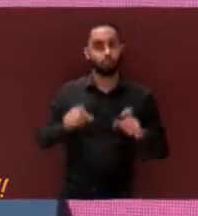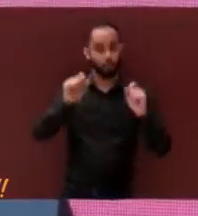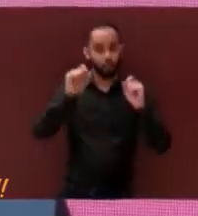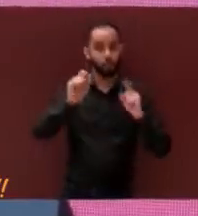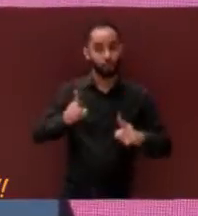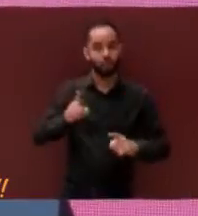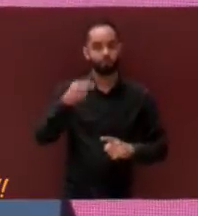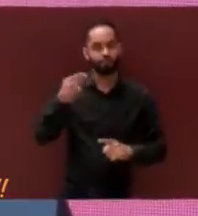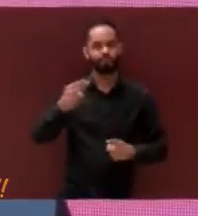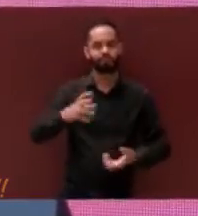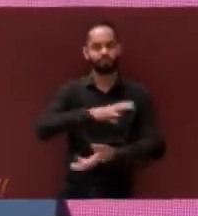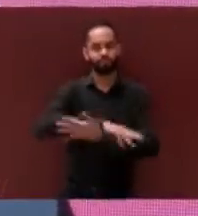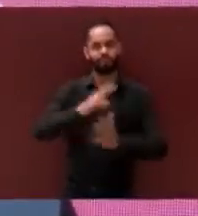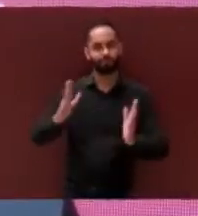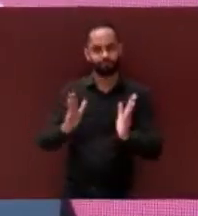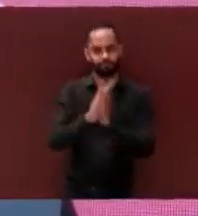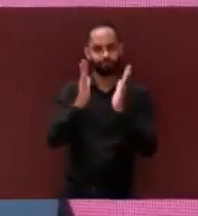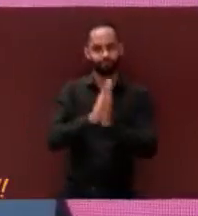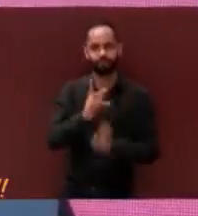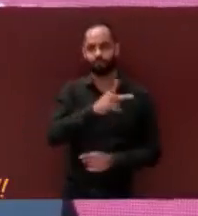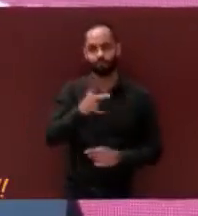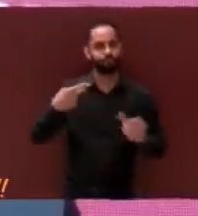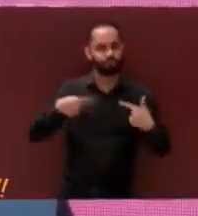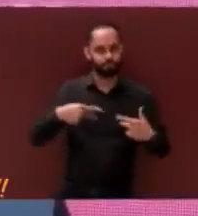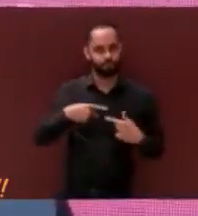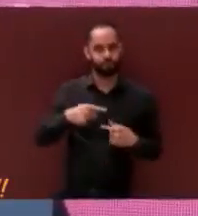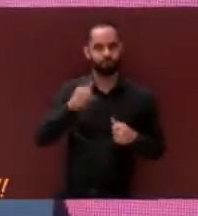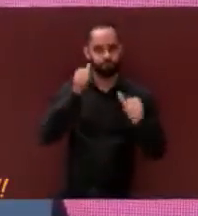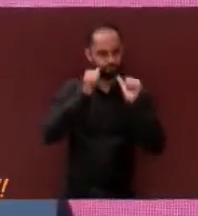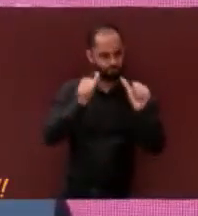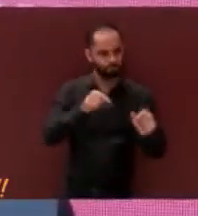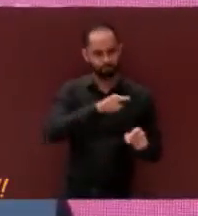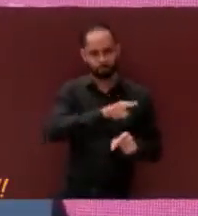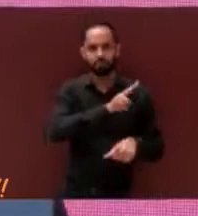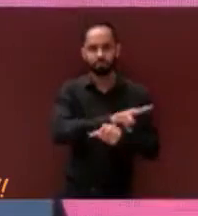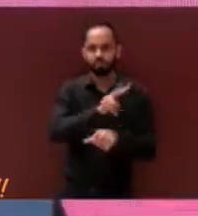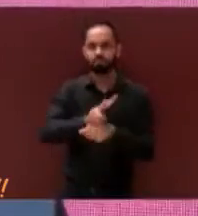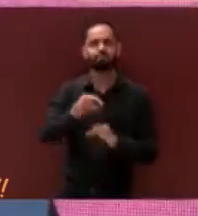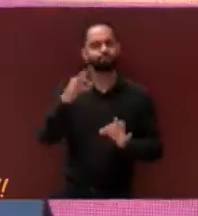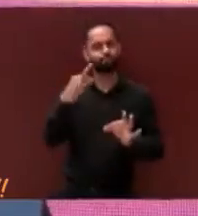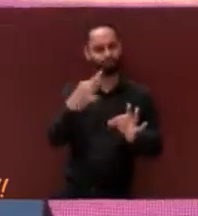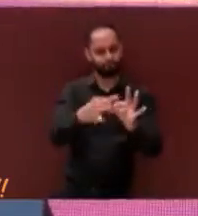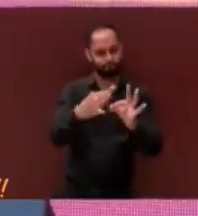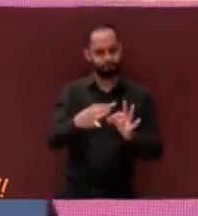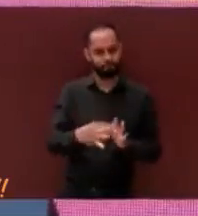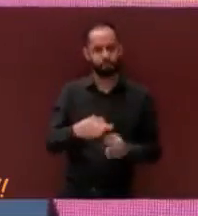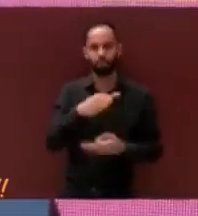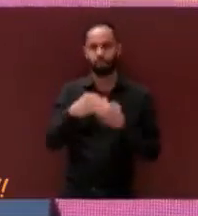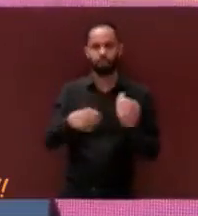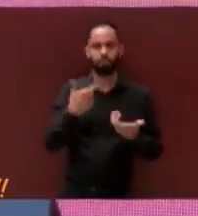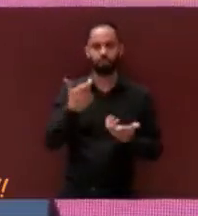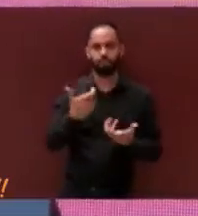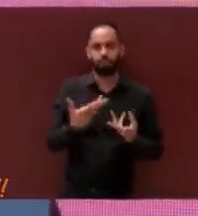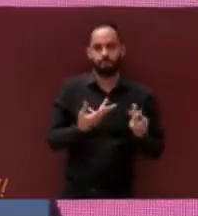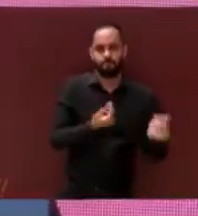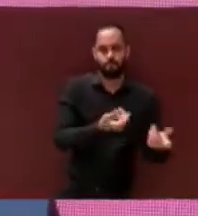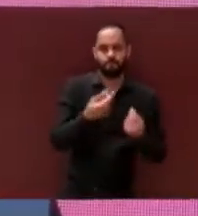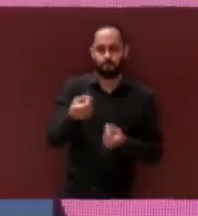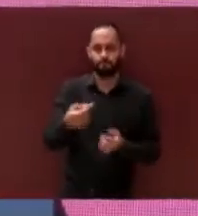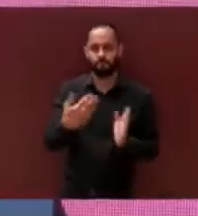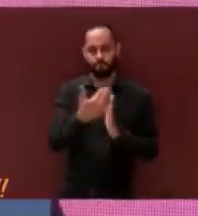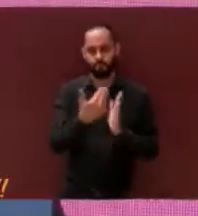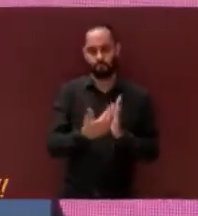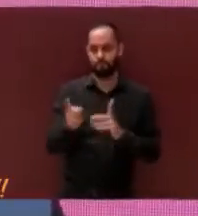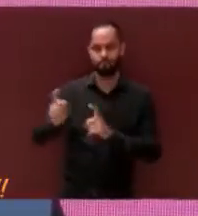participación ciudadana en el ejercicio de verificación de la correcta aplicación de los recursos públicos a través de nuestros